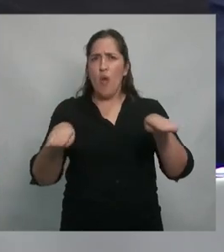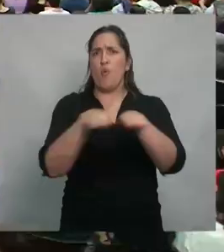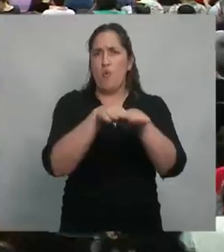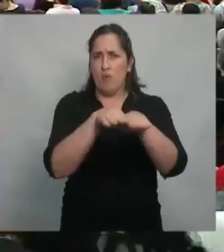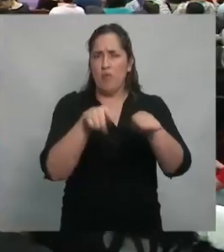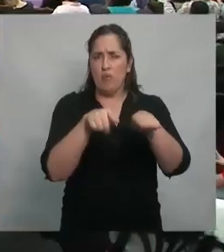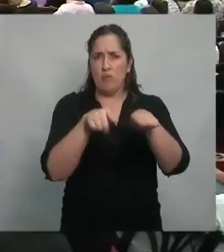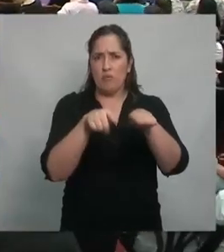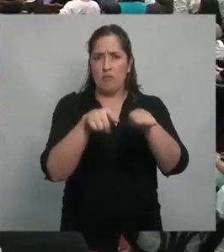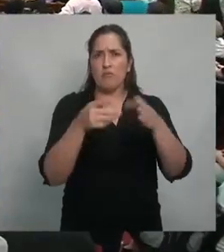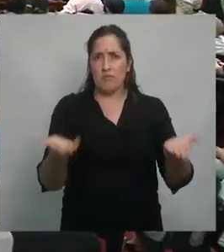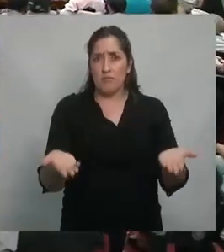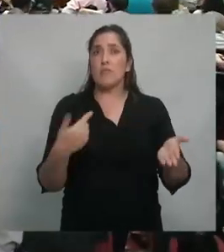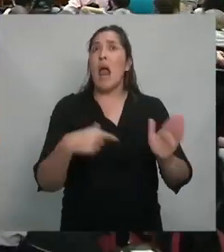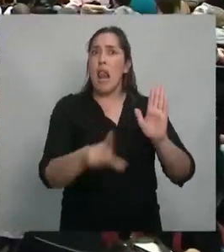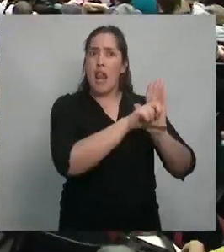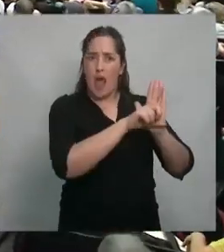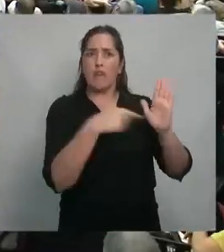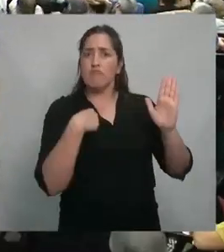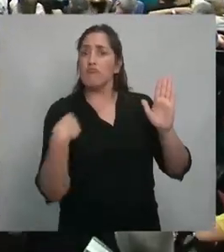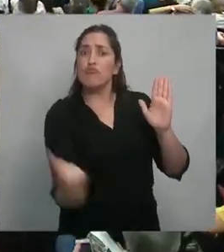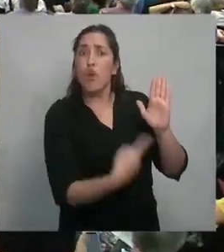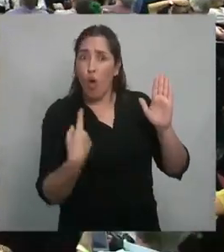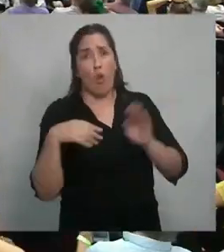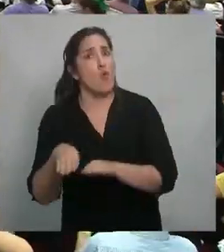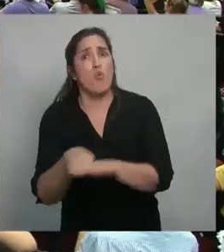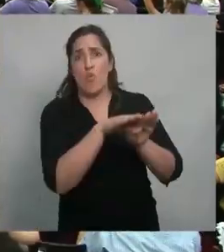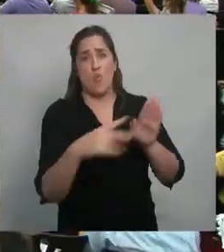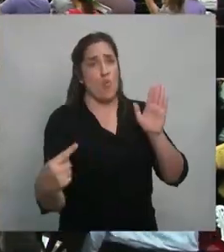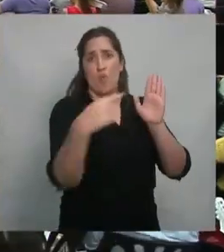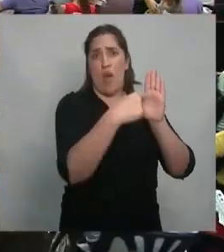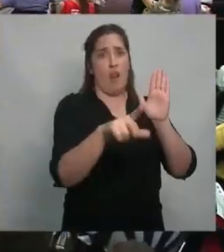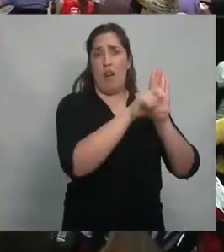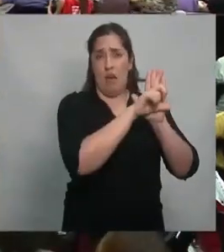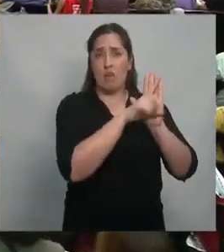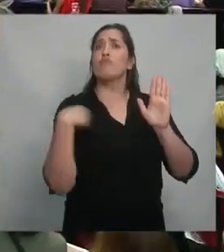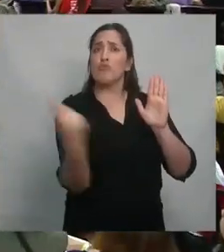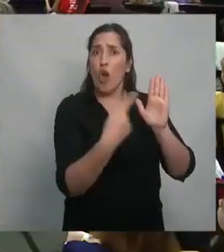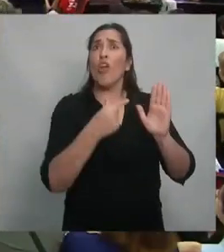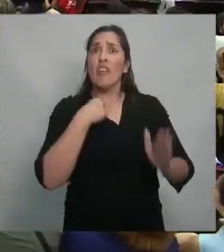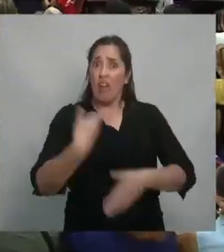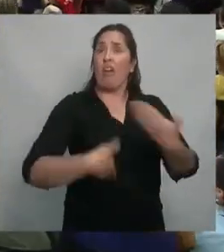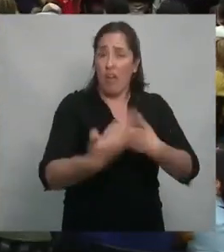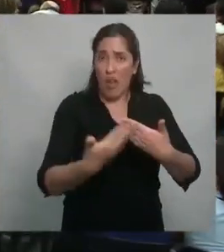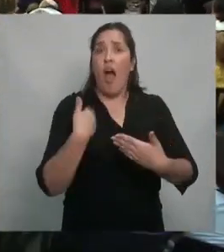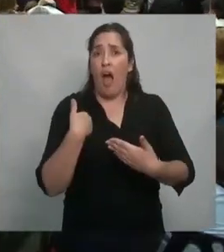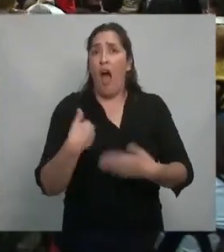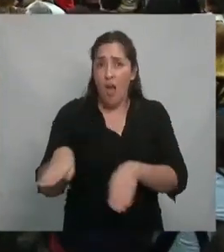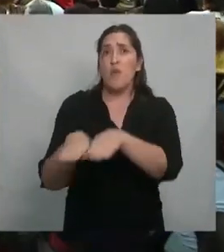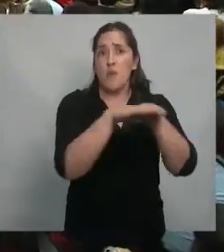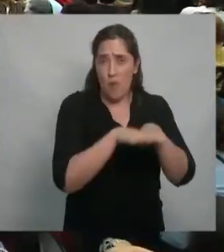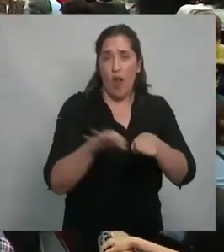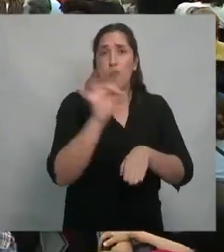la igualdad ante la ley, todos tienen que tener igualdad de oportunidades para poder progresar, pero si cada uno de